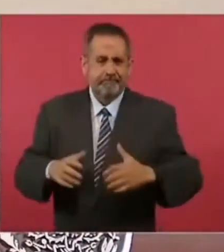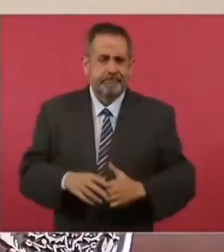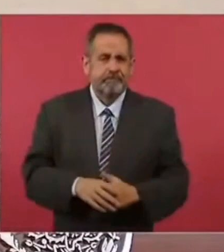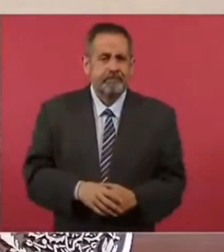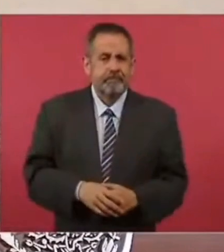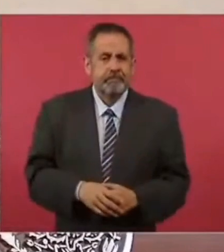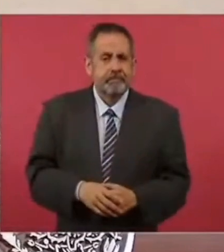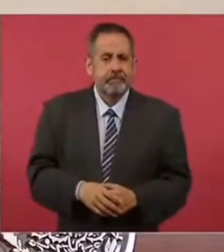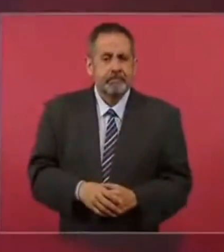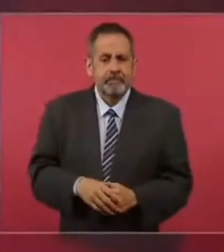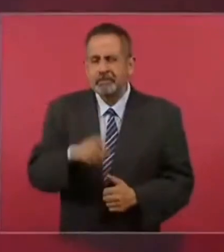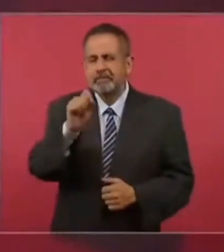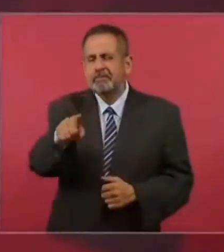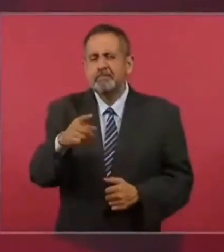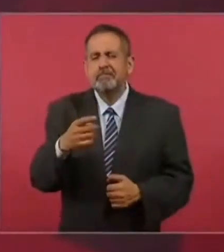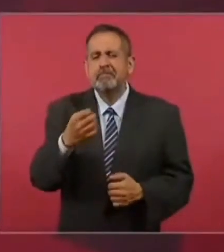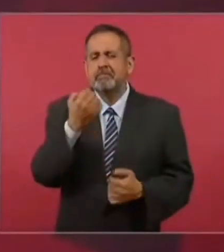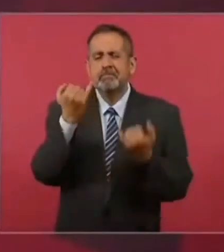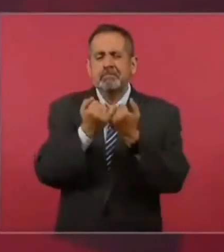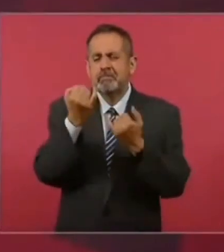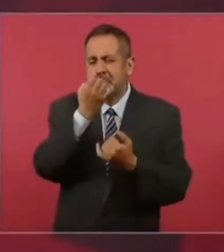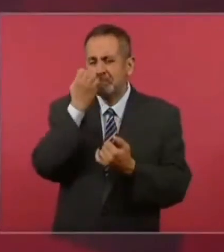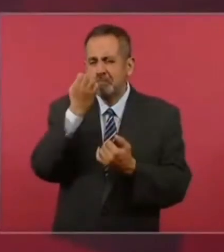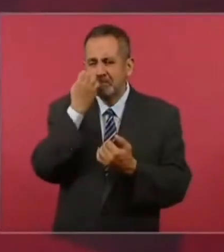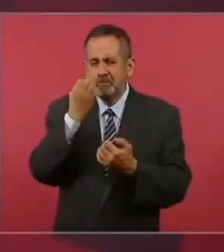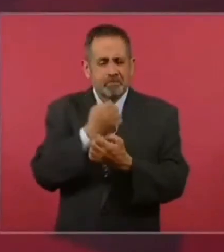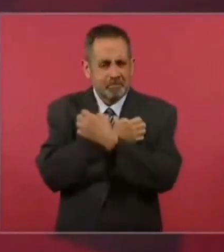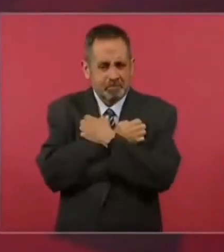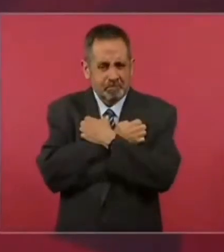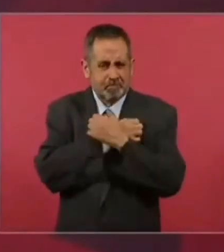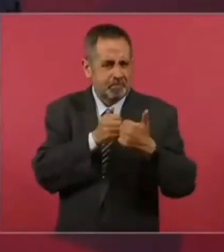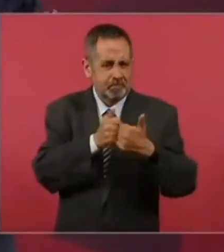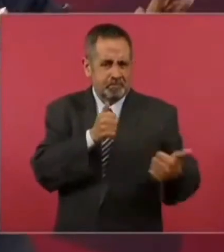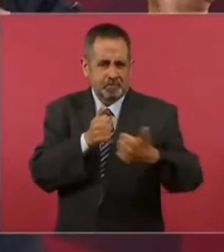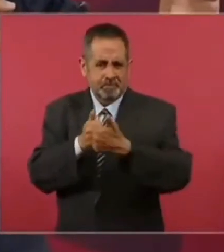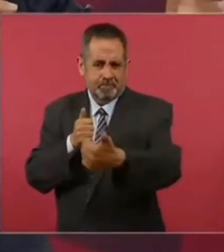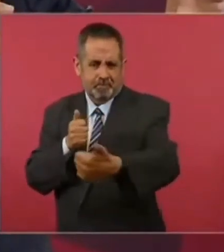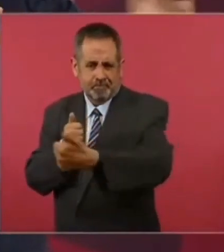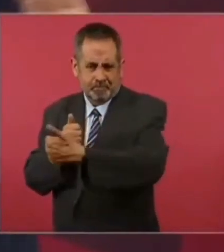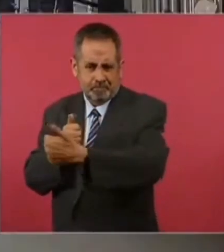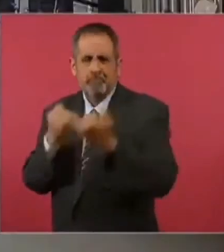Lo que hicieron con la educación, lo hacen con la salud.